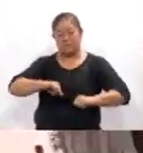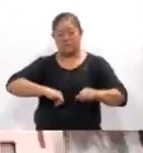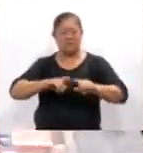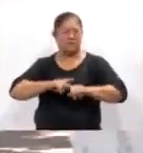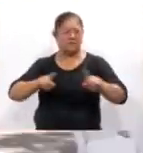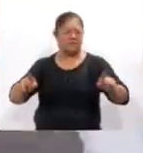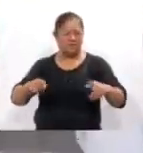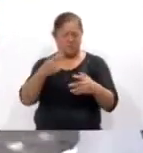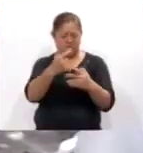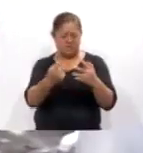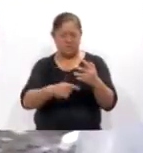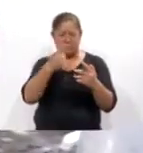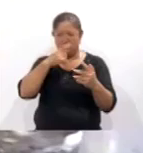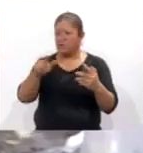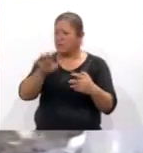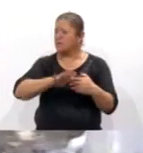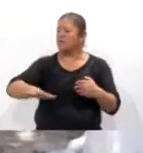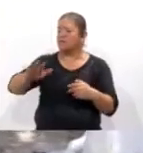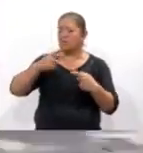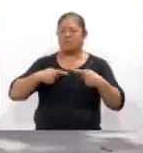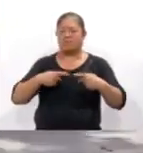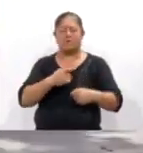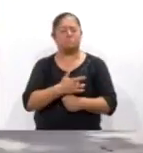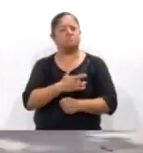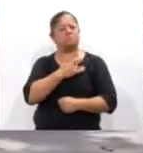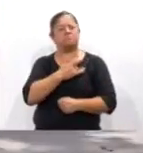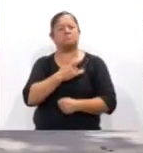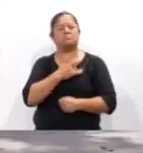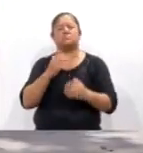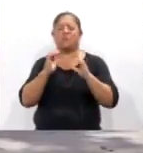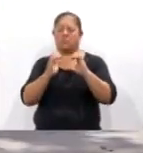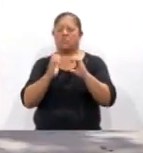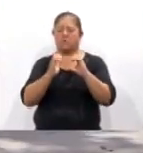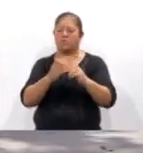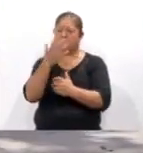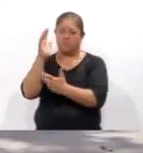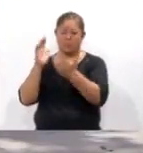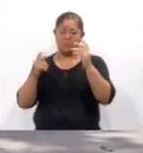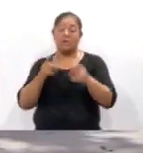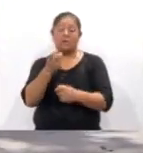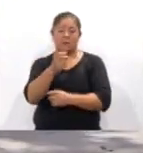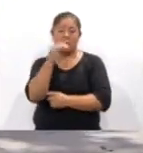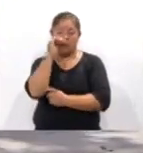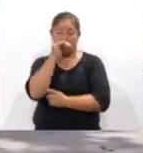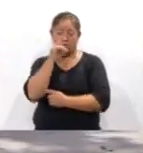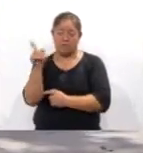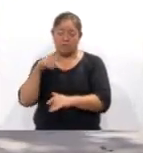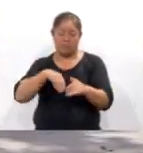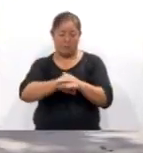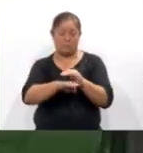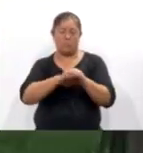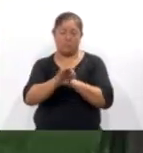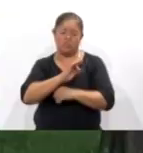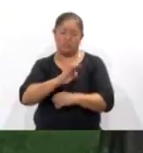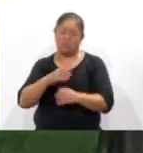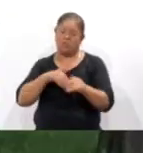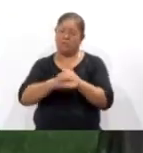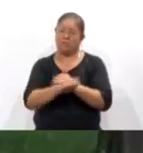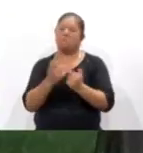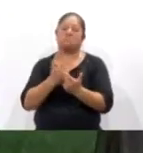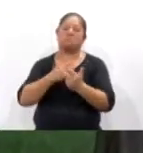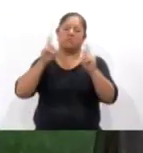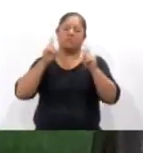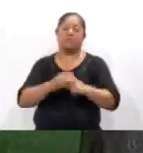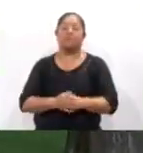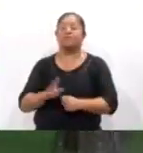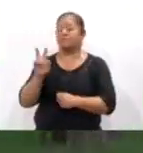lúdicas para sensibilizar a la población en el cuidado de las especies, las cuales serán gratuitas y de libre acceso para el público en general. El